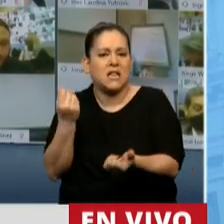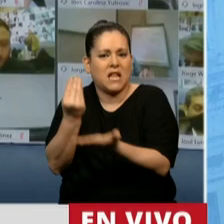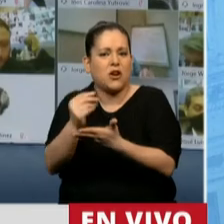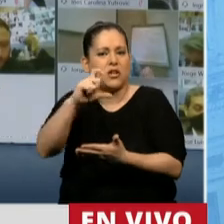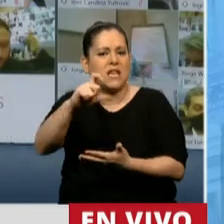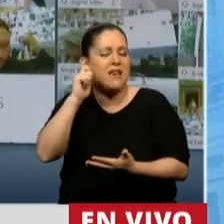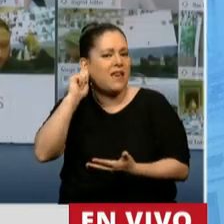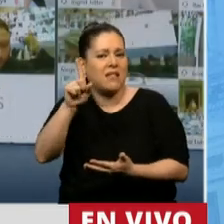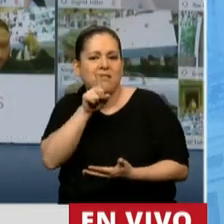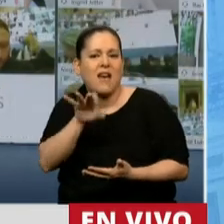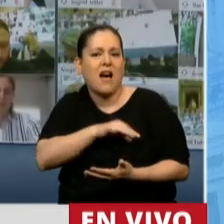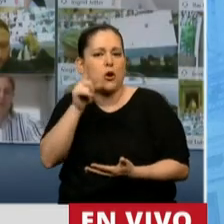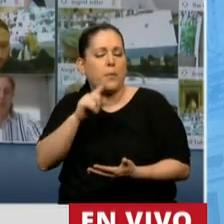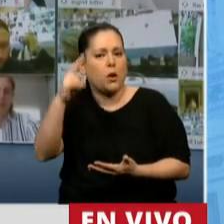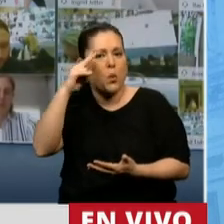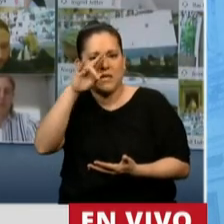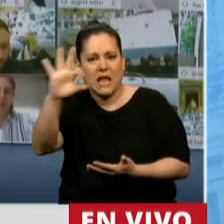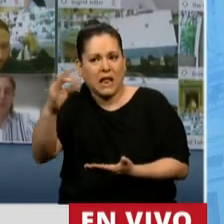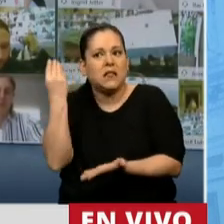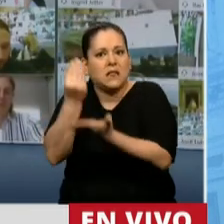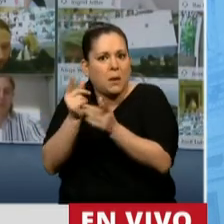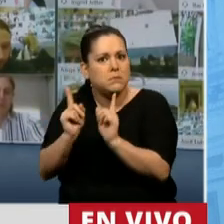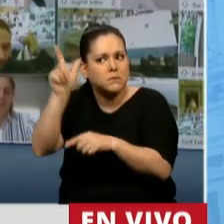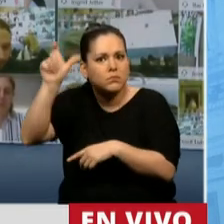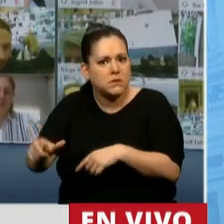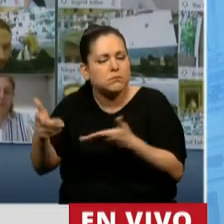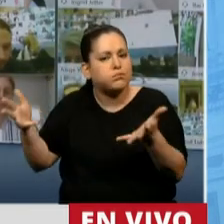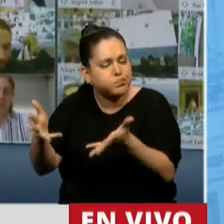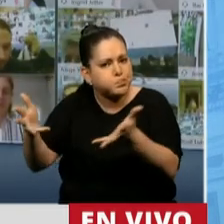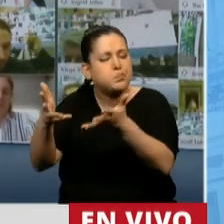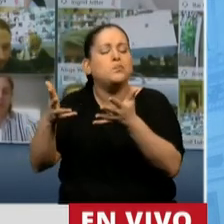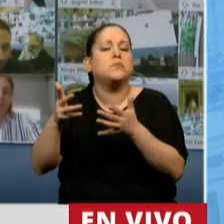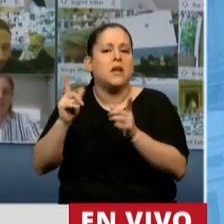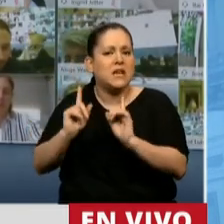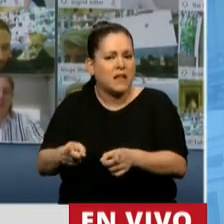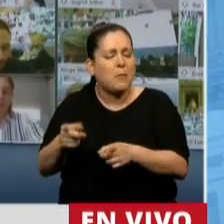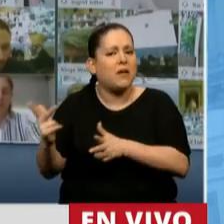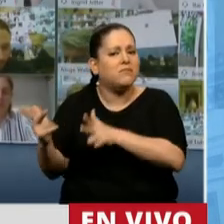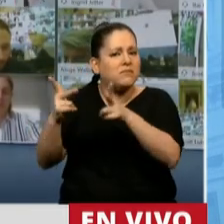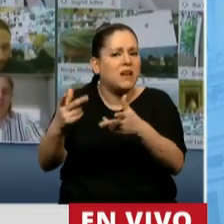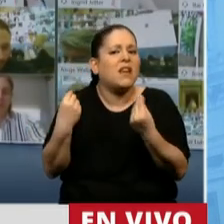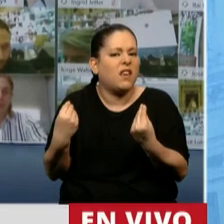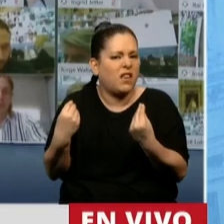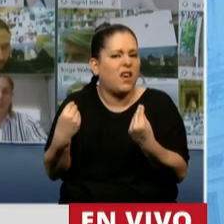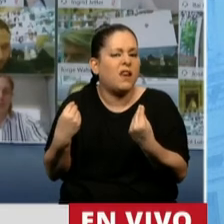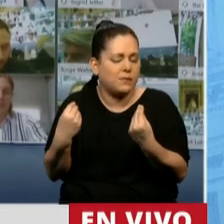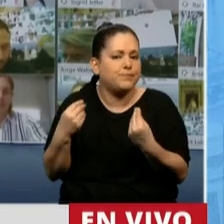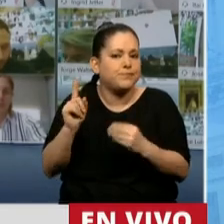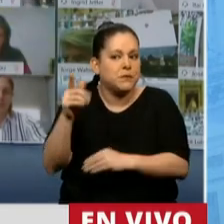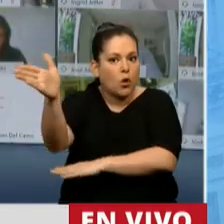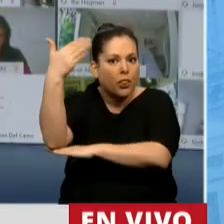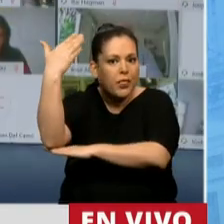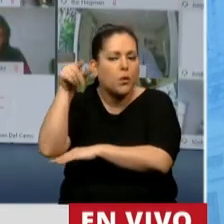CGT en 1970, que entre otras apreciaciones expresó con claridad en su